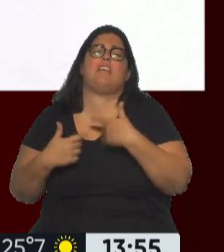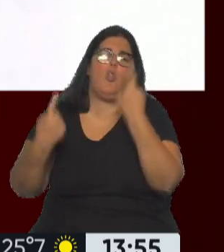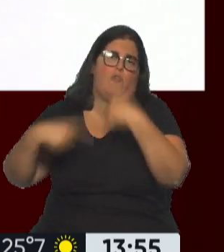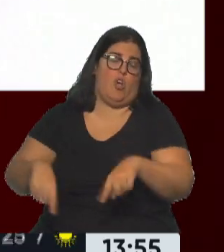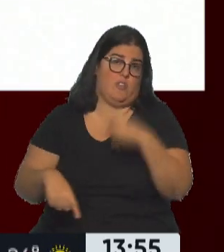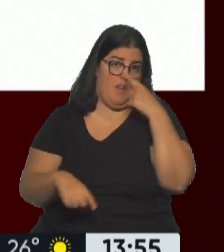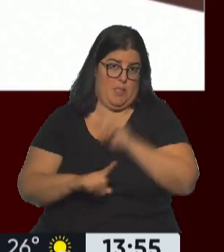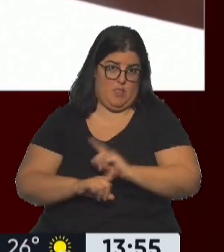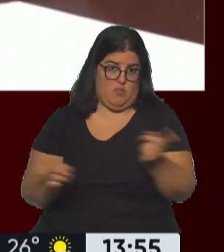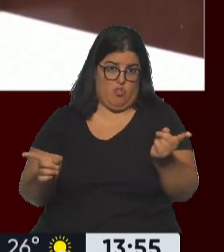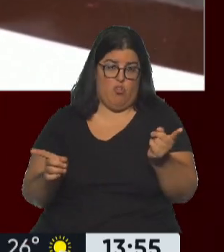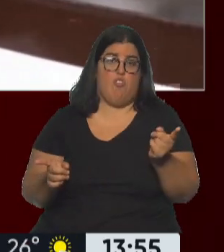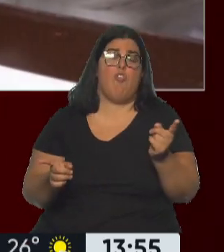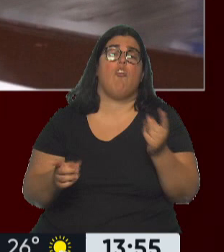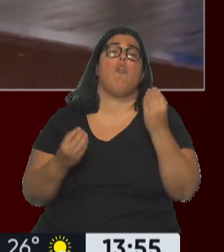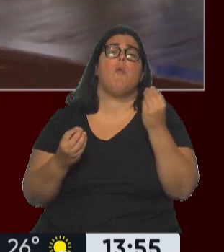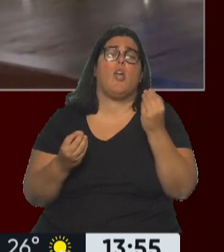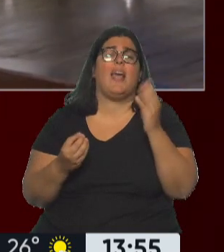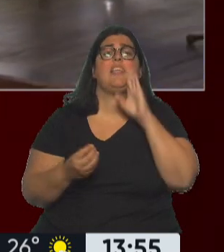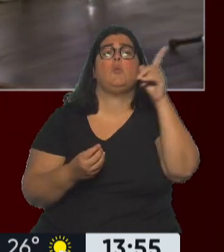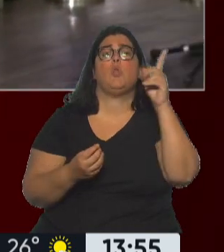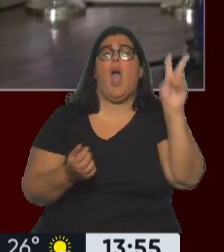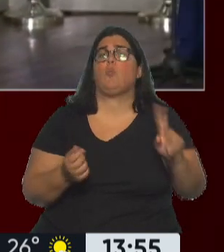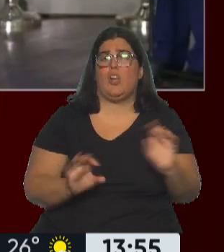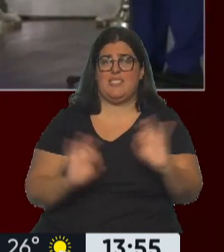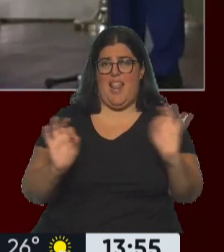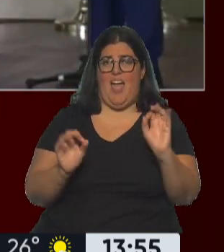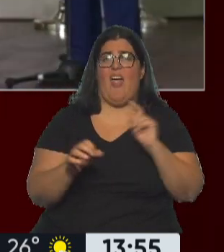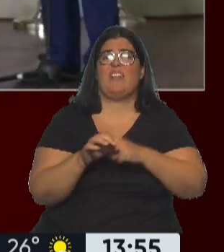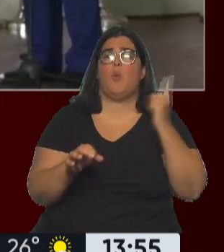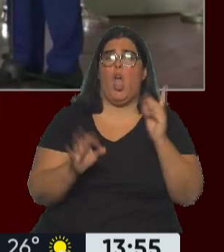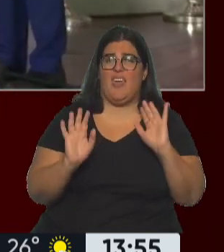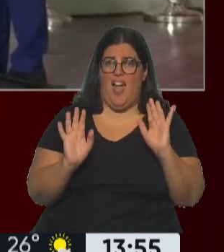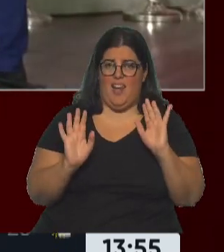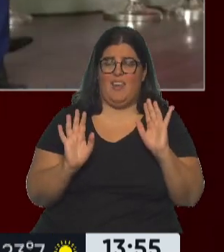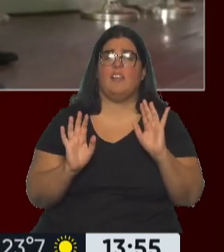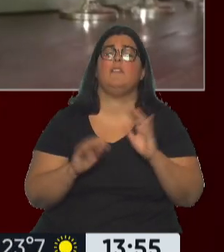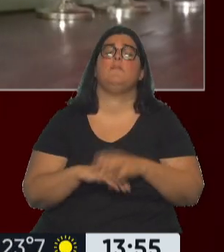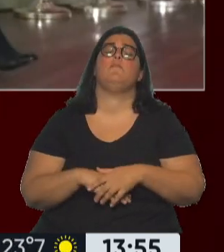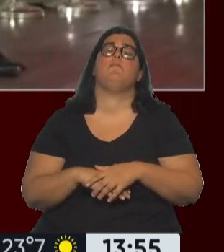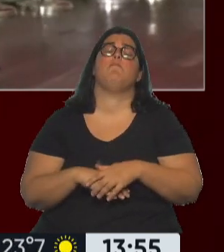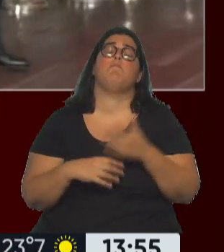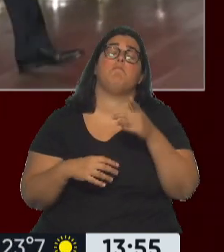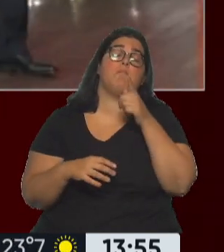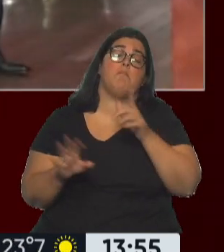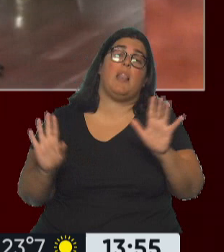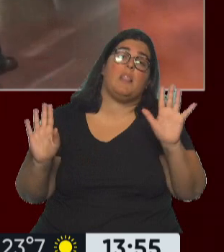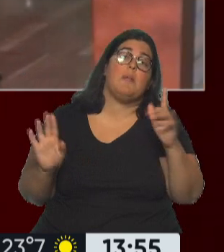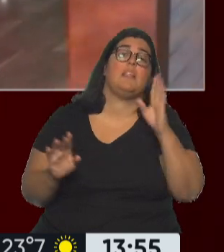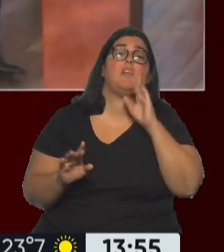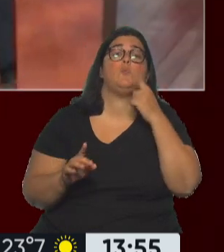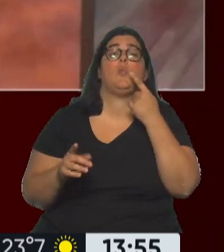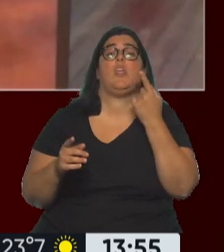no ha sucedido, no ha sucedido porque los Estados Unidos no han permitido que ese desbloqueo ocurra. Aparentemente, el argumento que